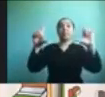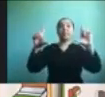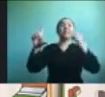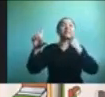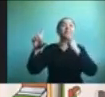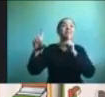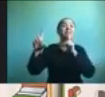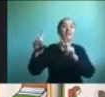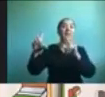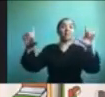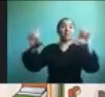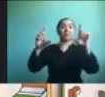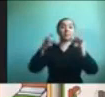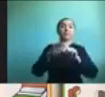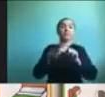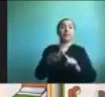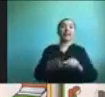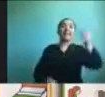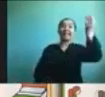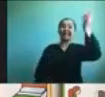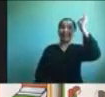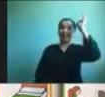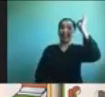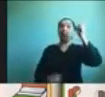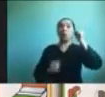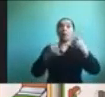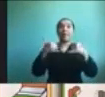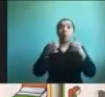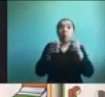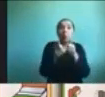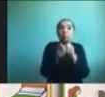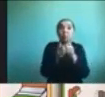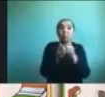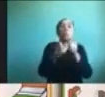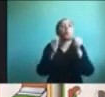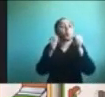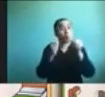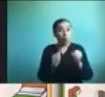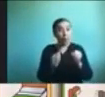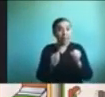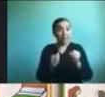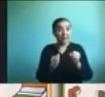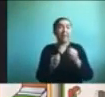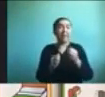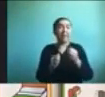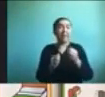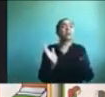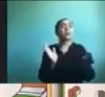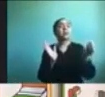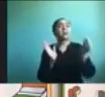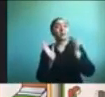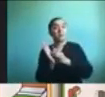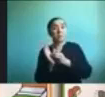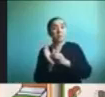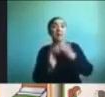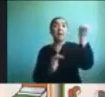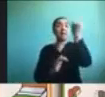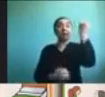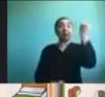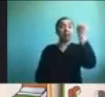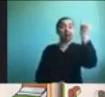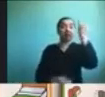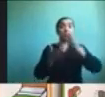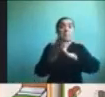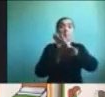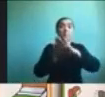jugar videojuegos e incluso se pueden agregar actividades para fomentar la independencia como por